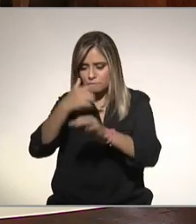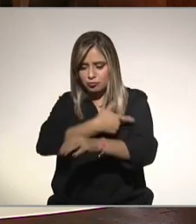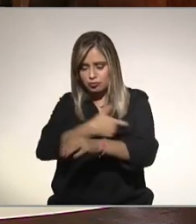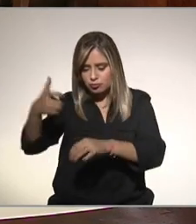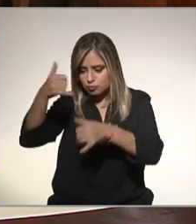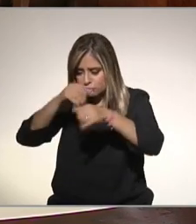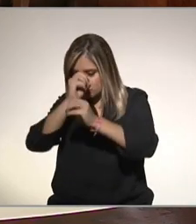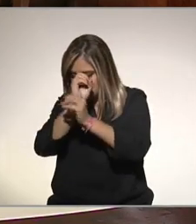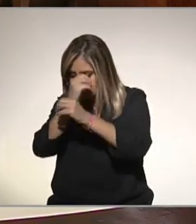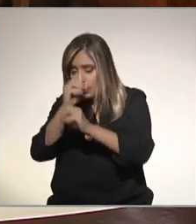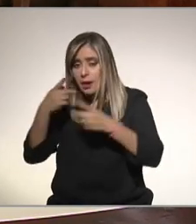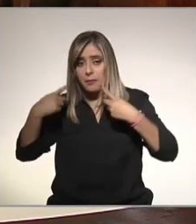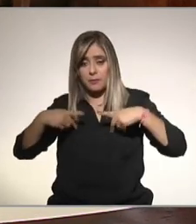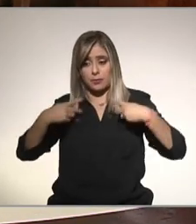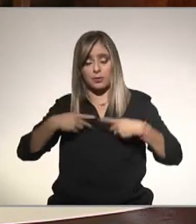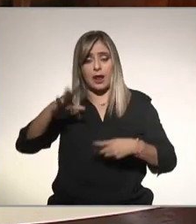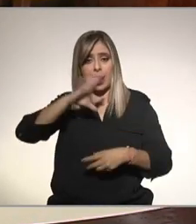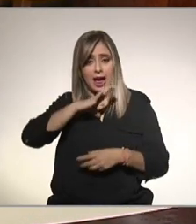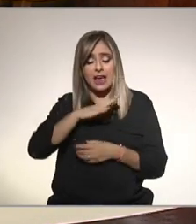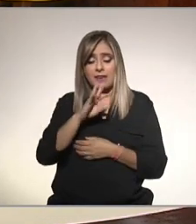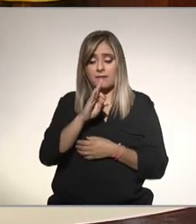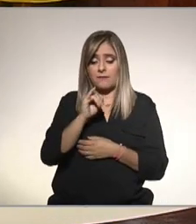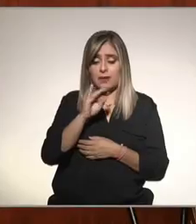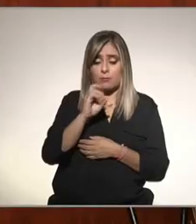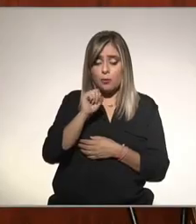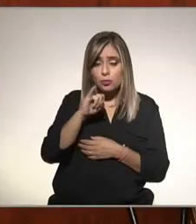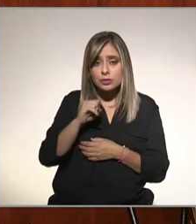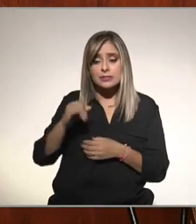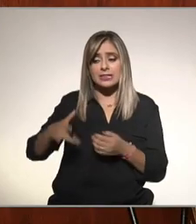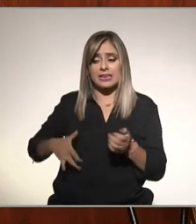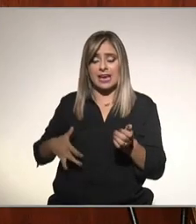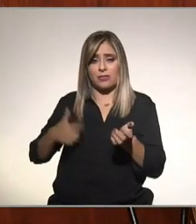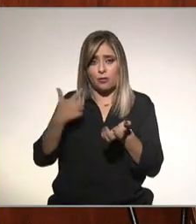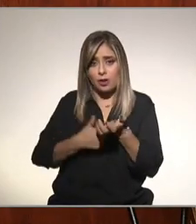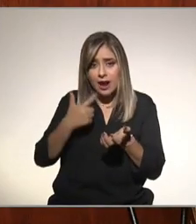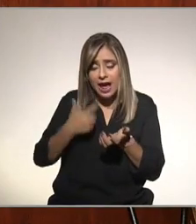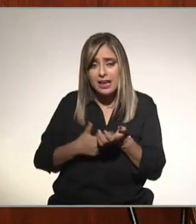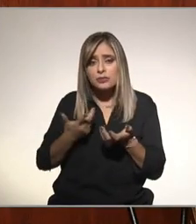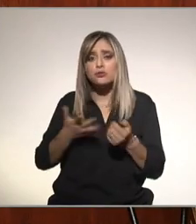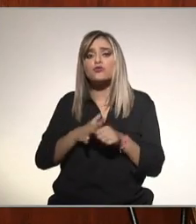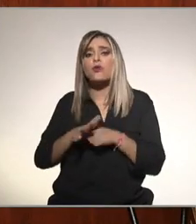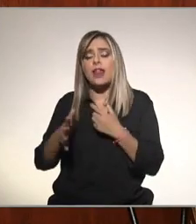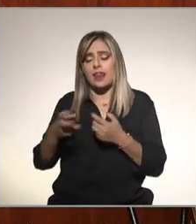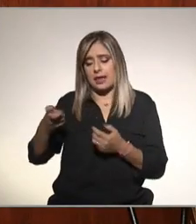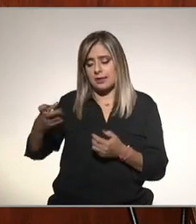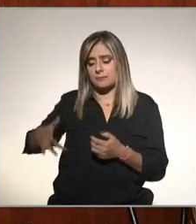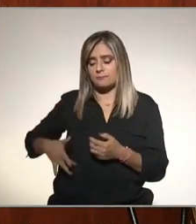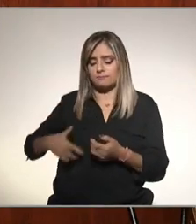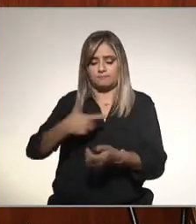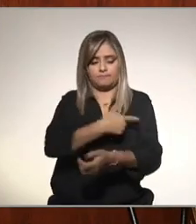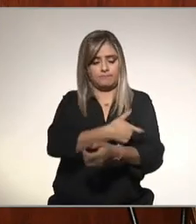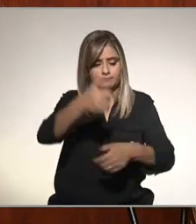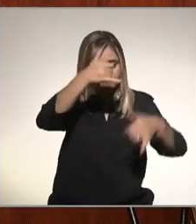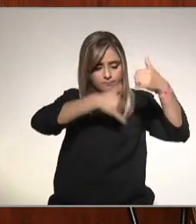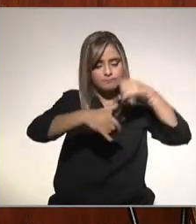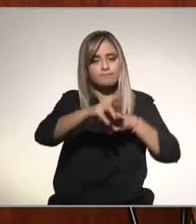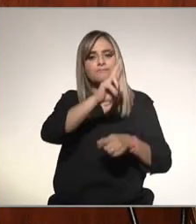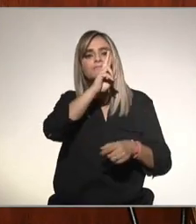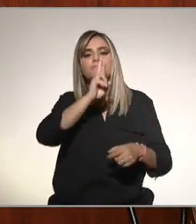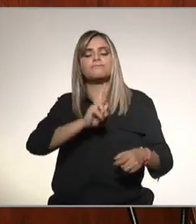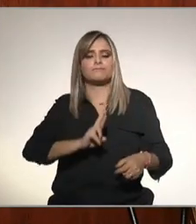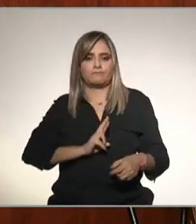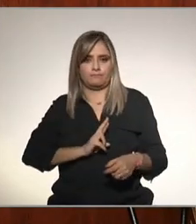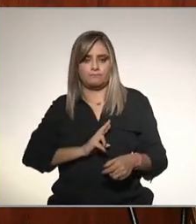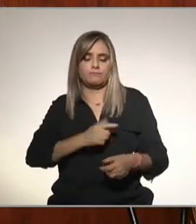si el paciente tiene no fibrosis hígado graso y lo puede lo puede decir es invasivo en el